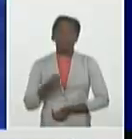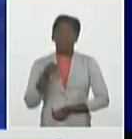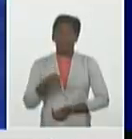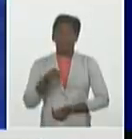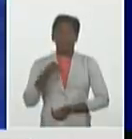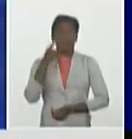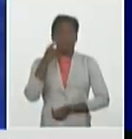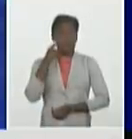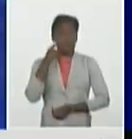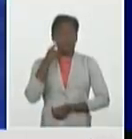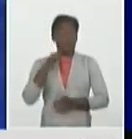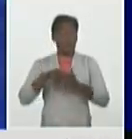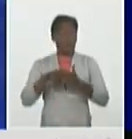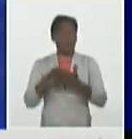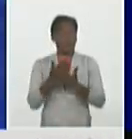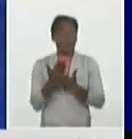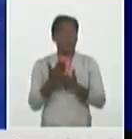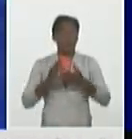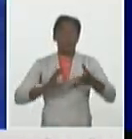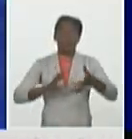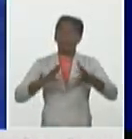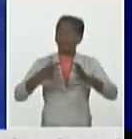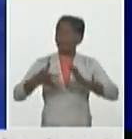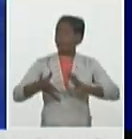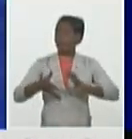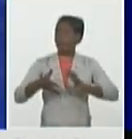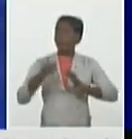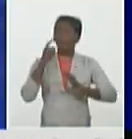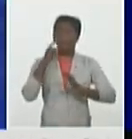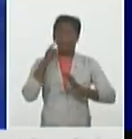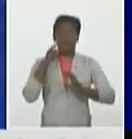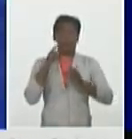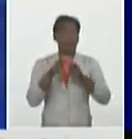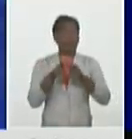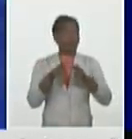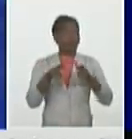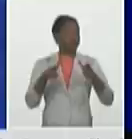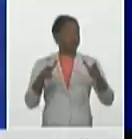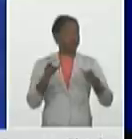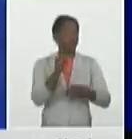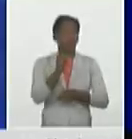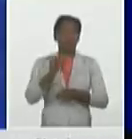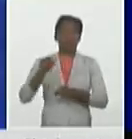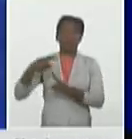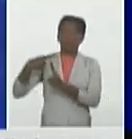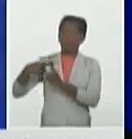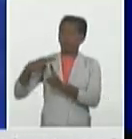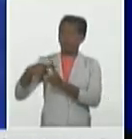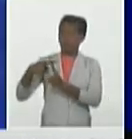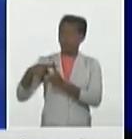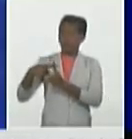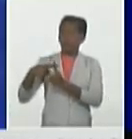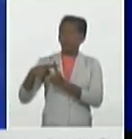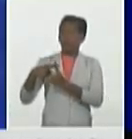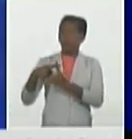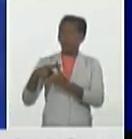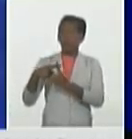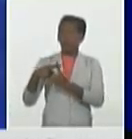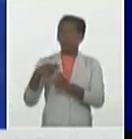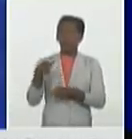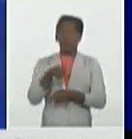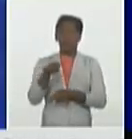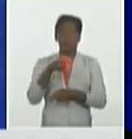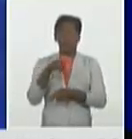con elevadas cifras de casos, elevadas cifras de fallecidos, y realmente todavía